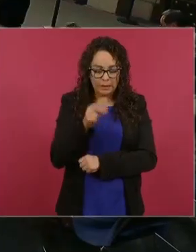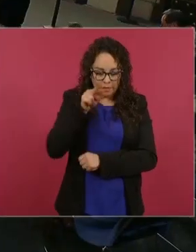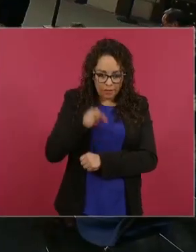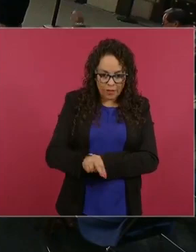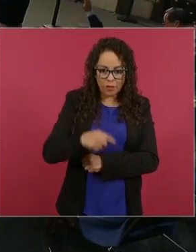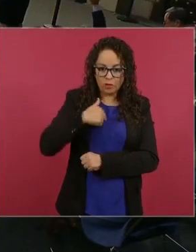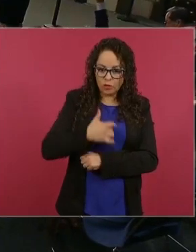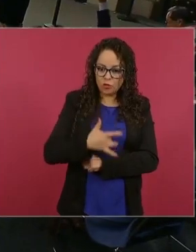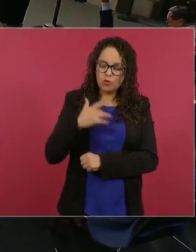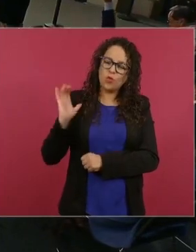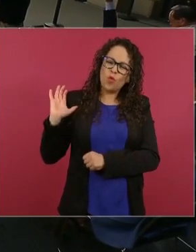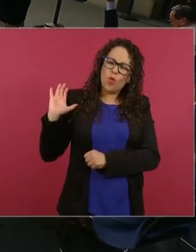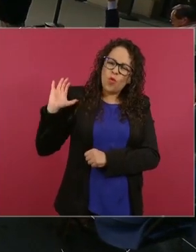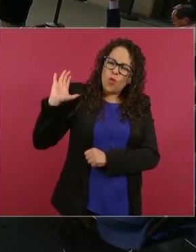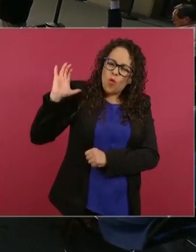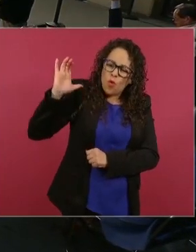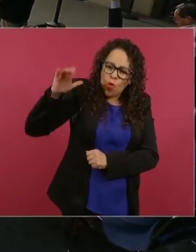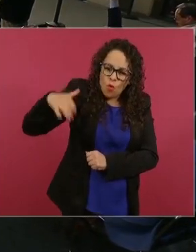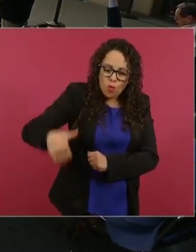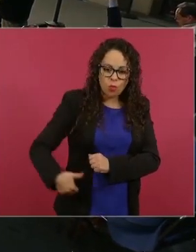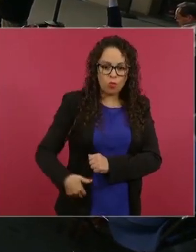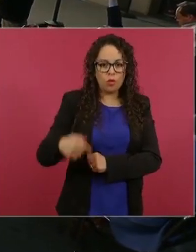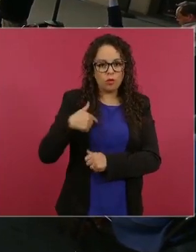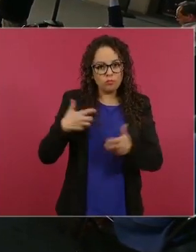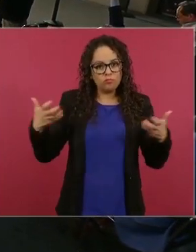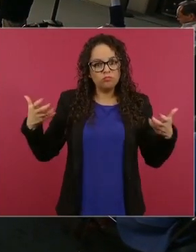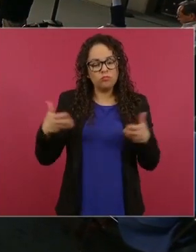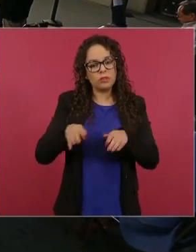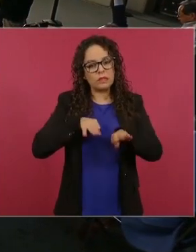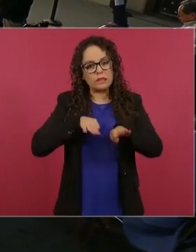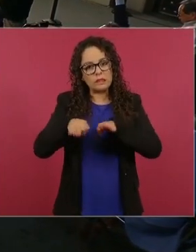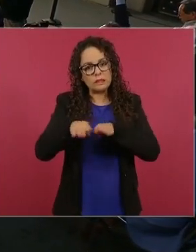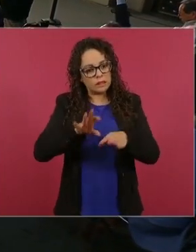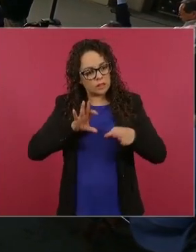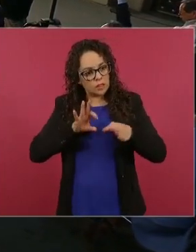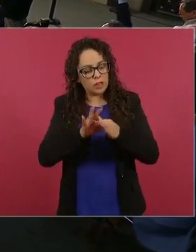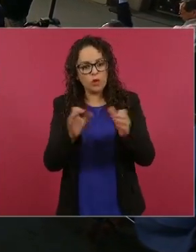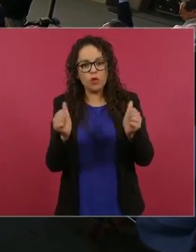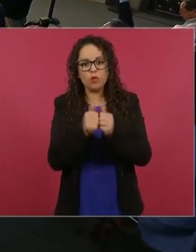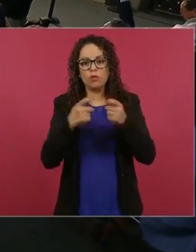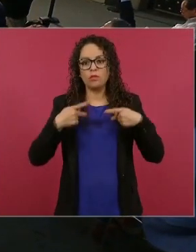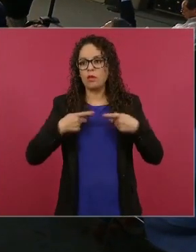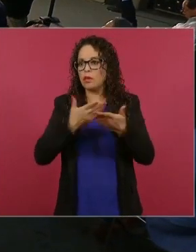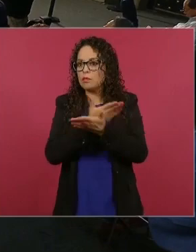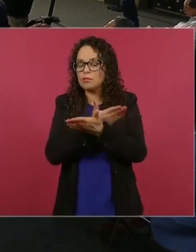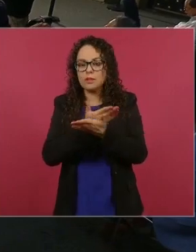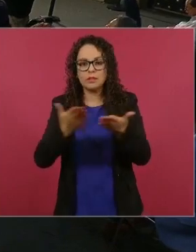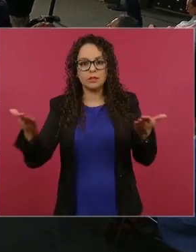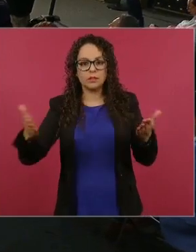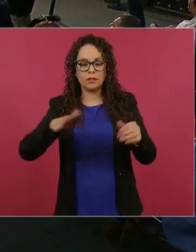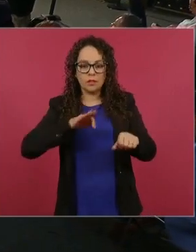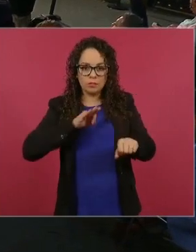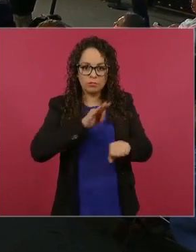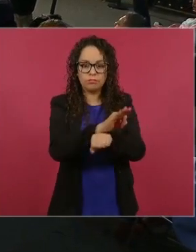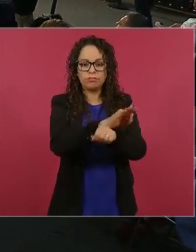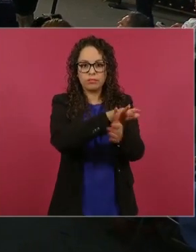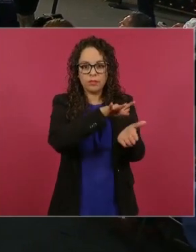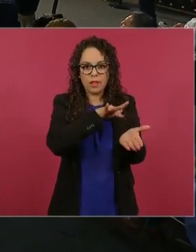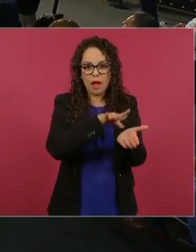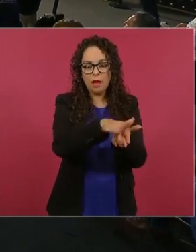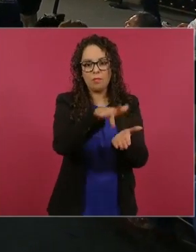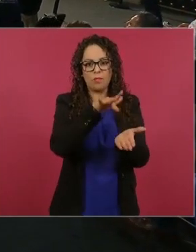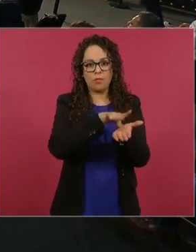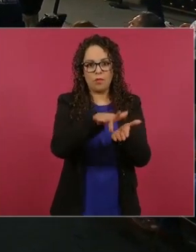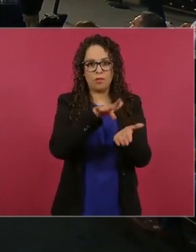humanistas el que se pudo a pesar de la